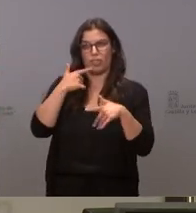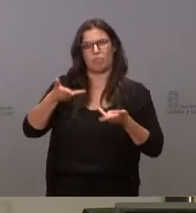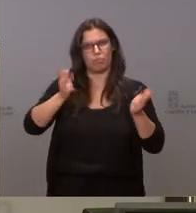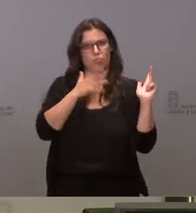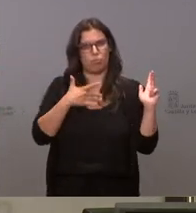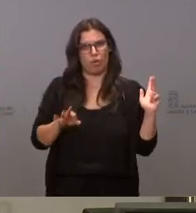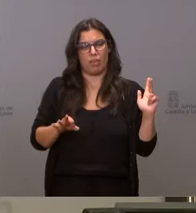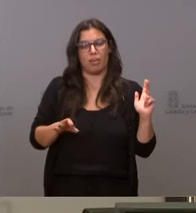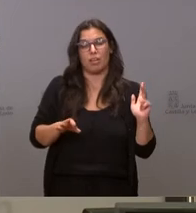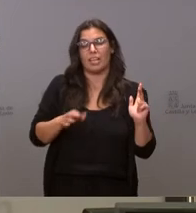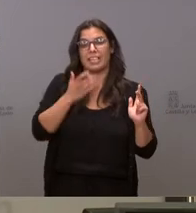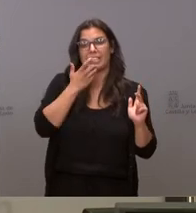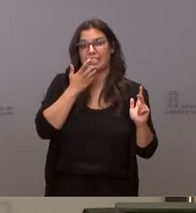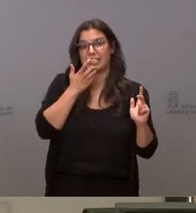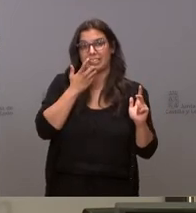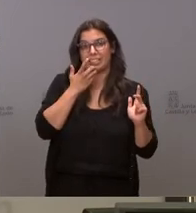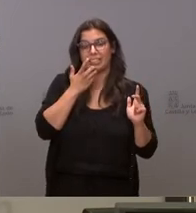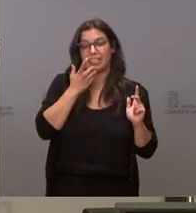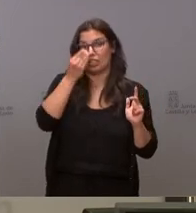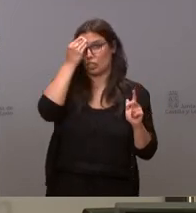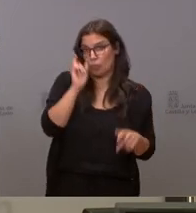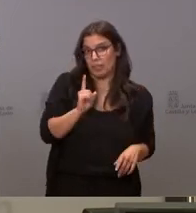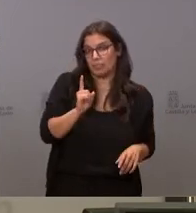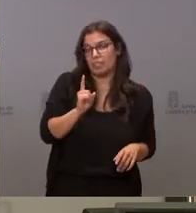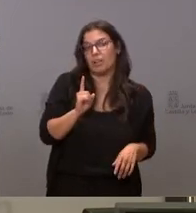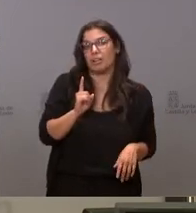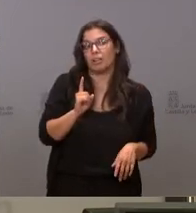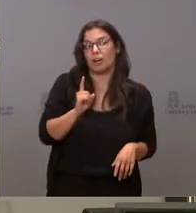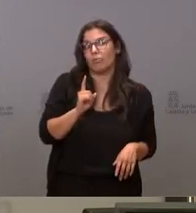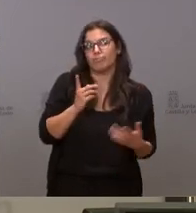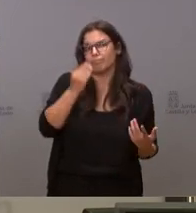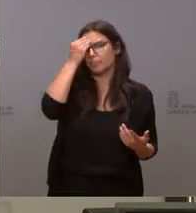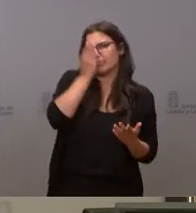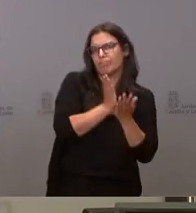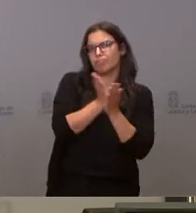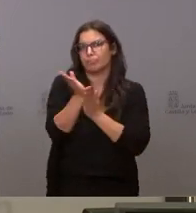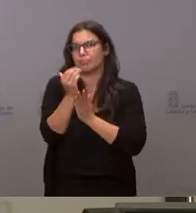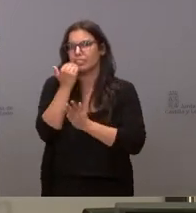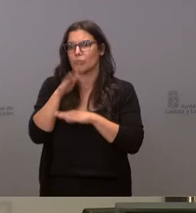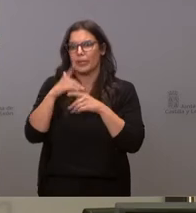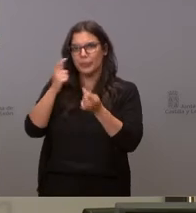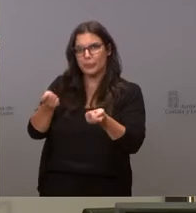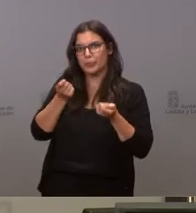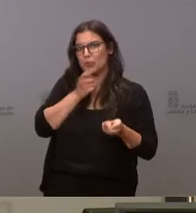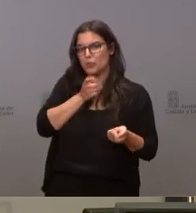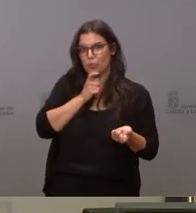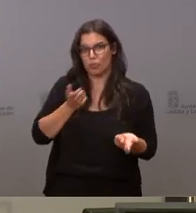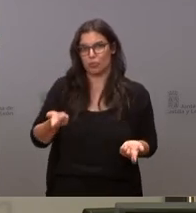cualquier caso si no tienen pensado o están planteando algún tipo de medidas para poder frenar esta situación